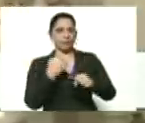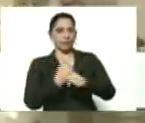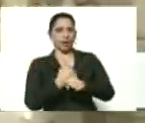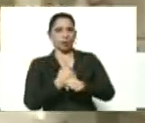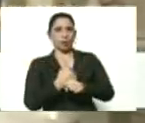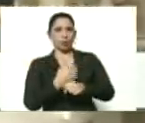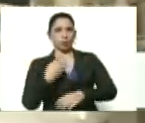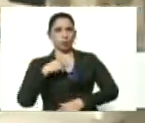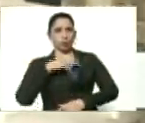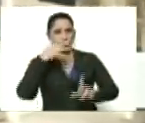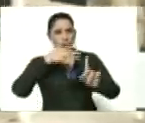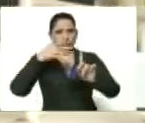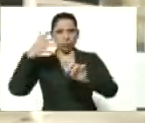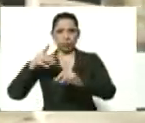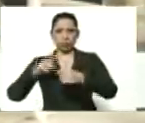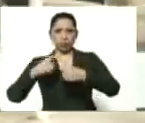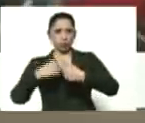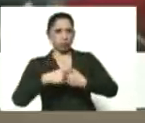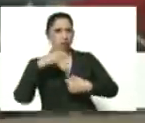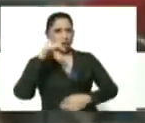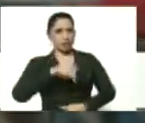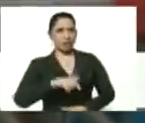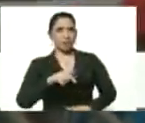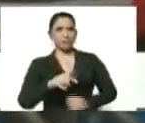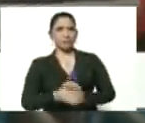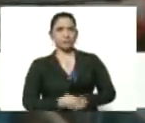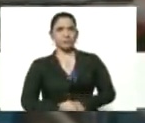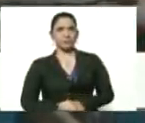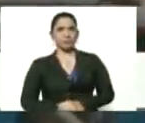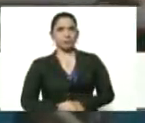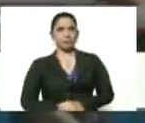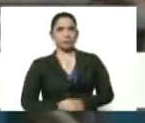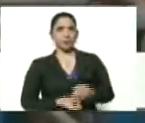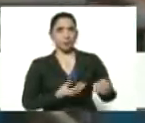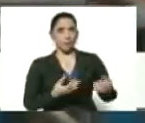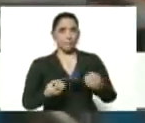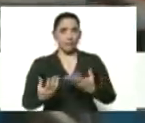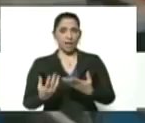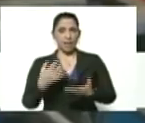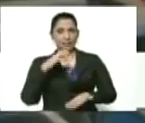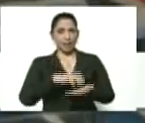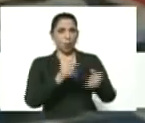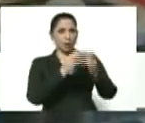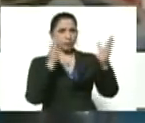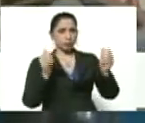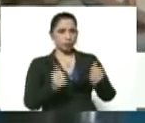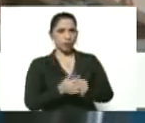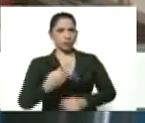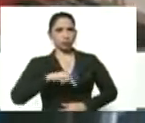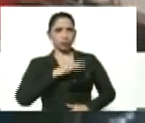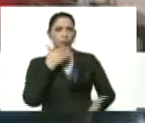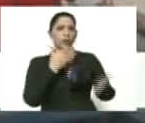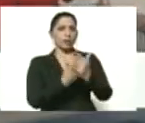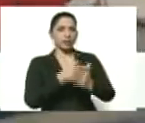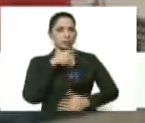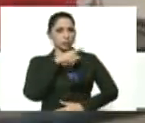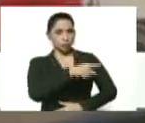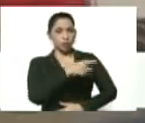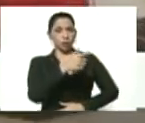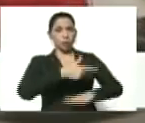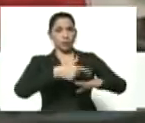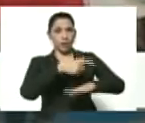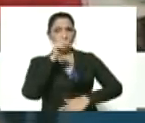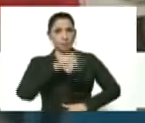formado aquí en Aragua de Barcelona el incentivo que le hemos dado estamos muy agradecidos con usted gobernador con usted